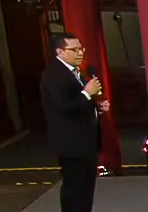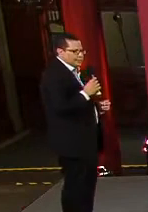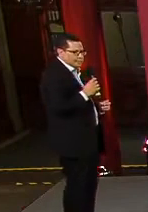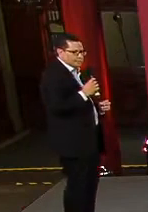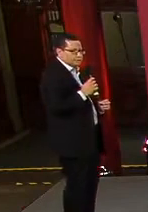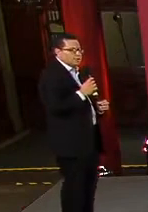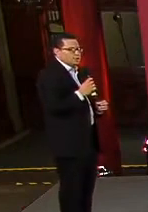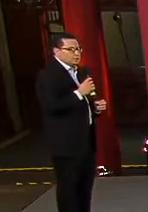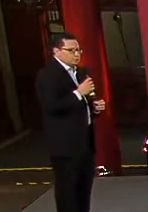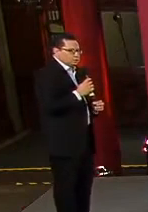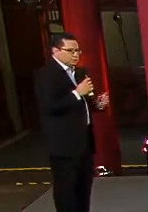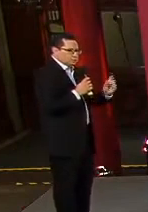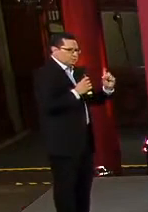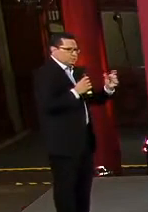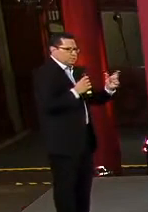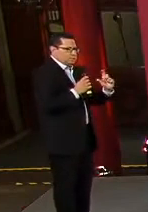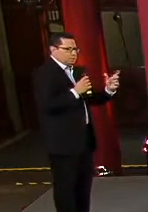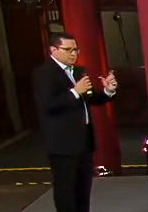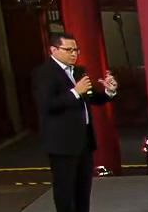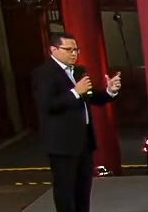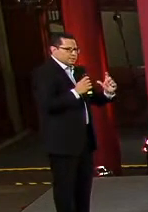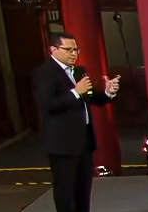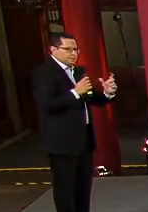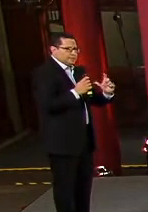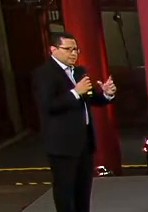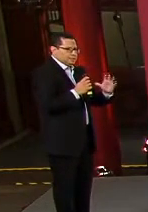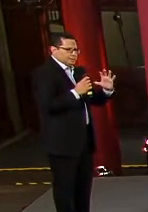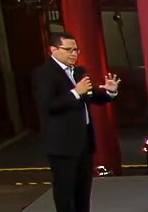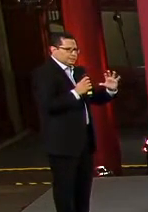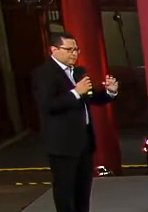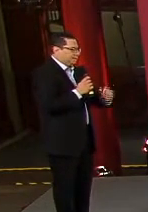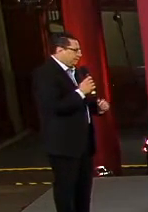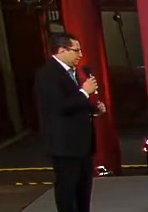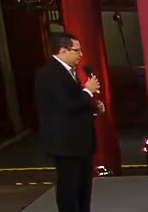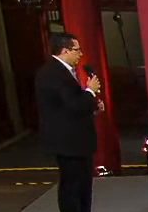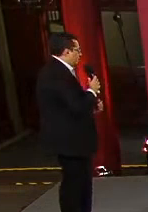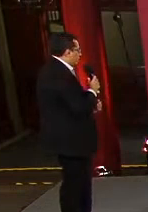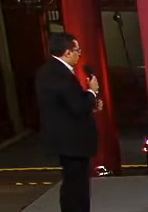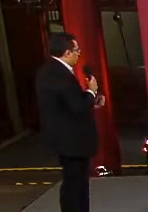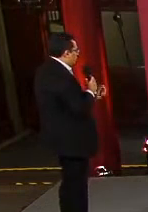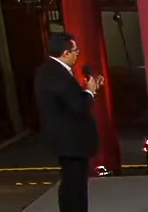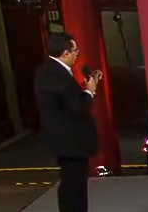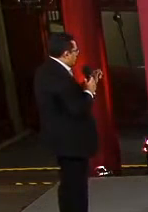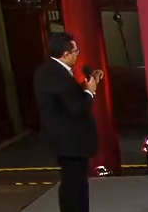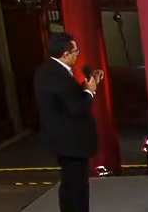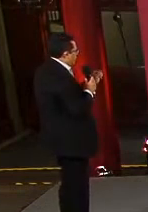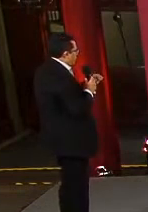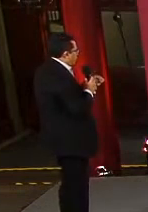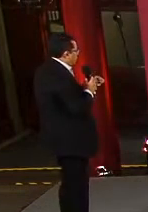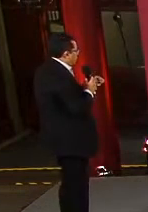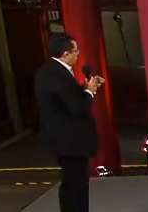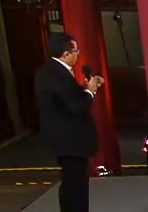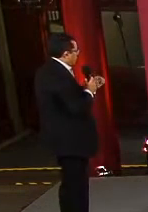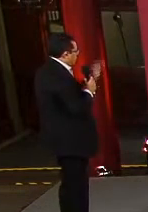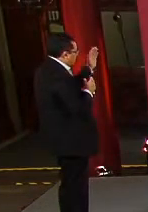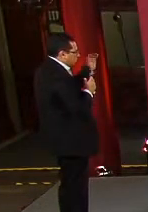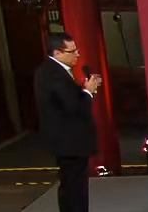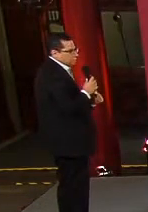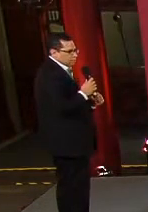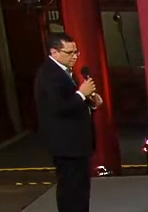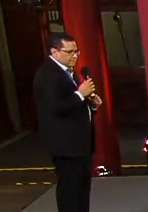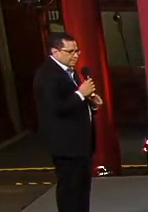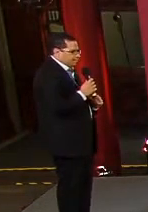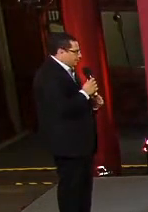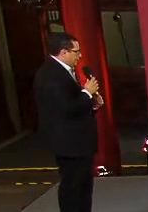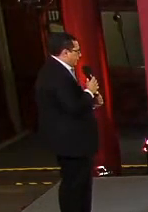son 42 por ciento y ha sido una proporción que se ha mantenido prácticamente en ese rango en las últimas semanas. 6